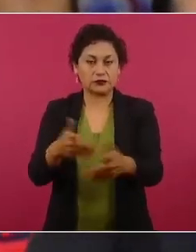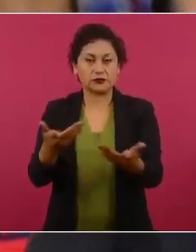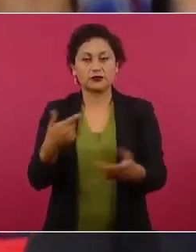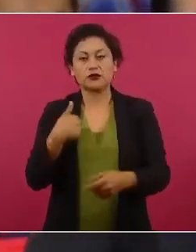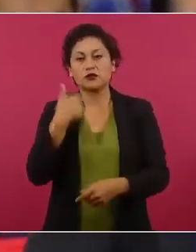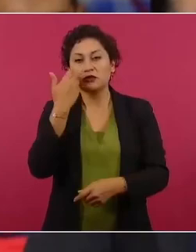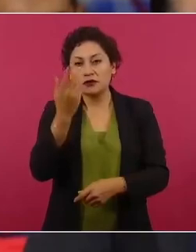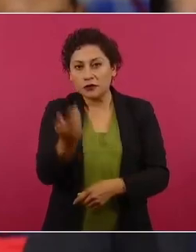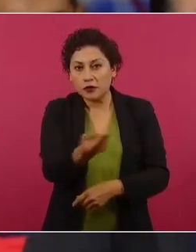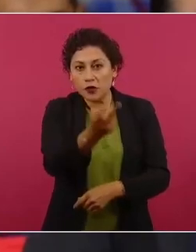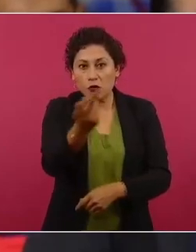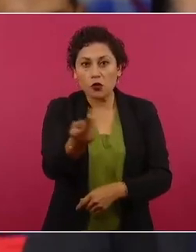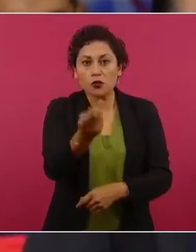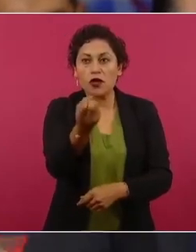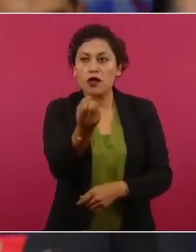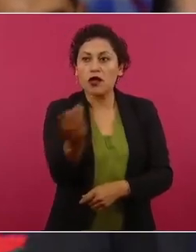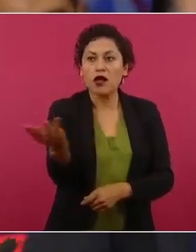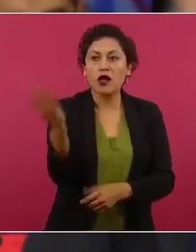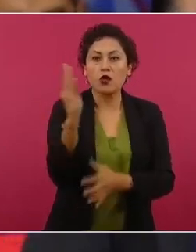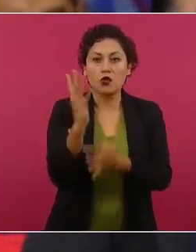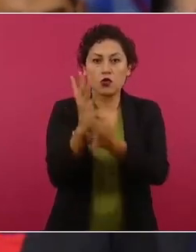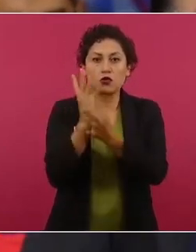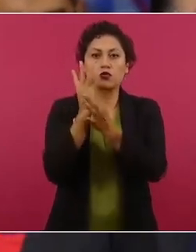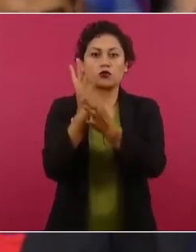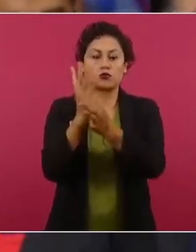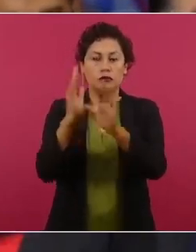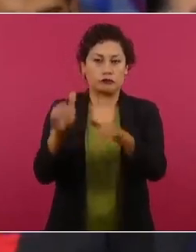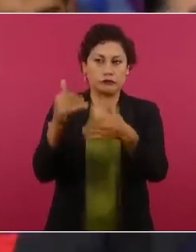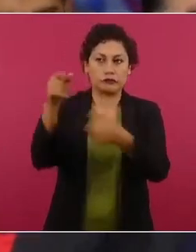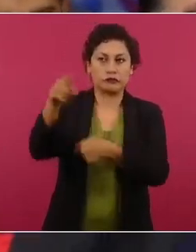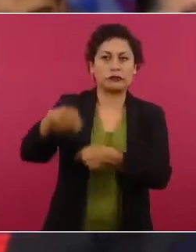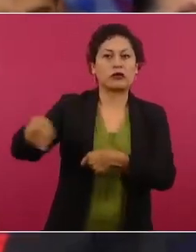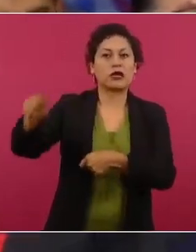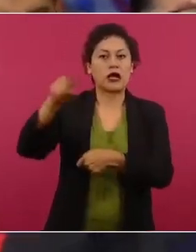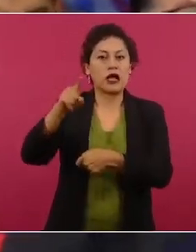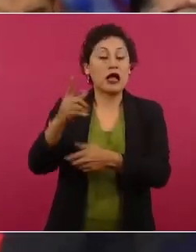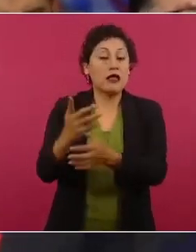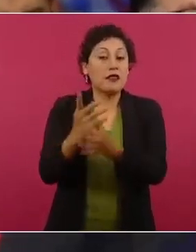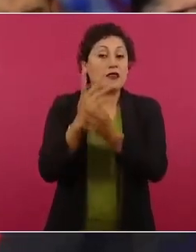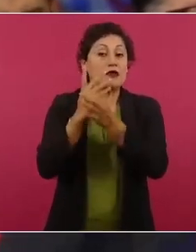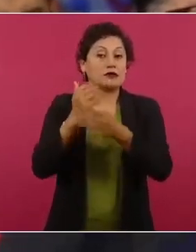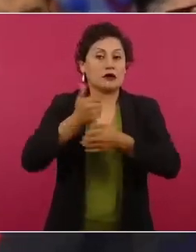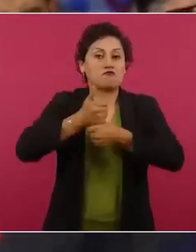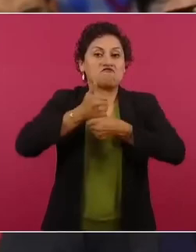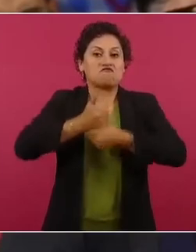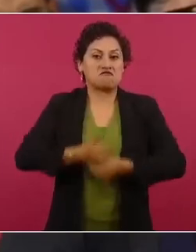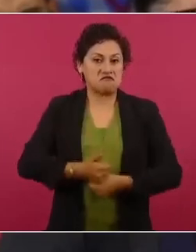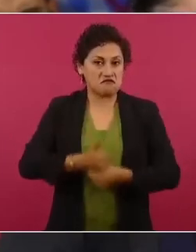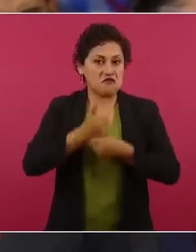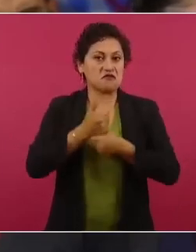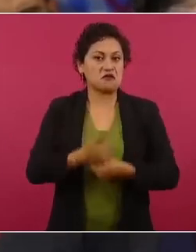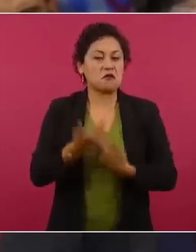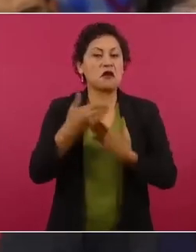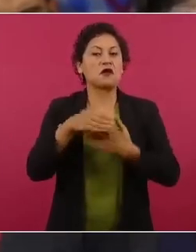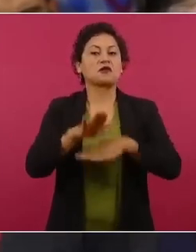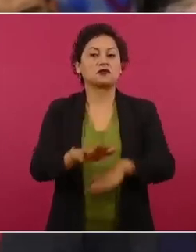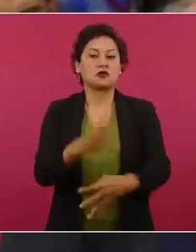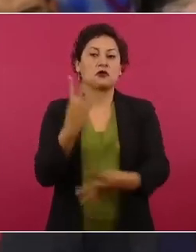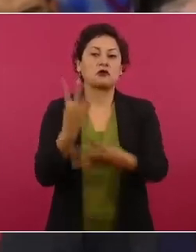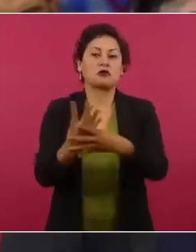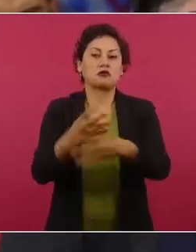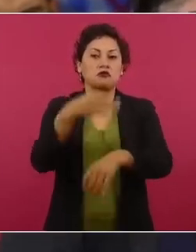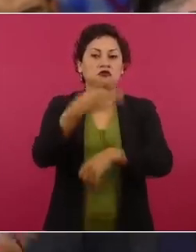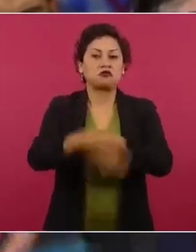algunas voces que se están pronunciando desde el otro lado que han sido víctimas precisamente de esta medida cautelar, de personas que